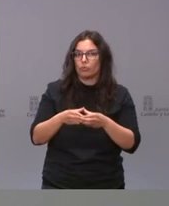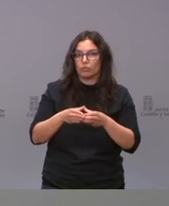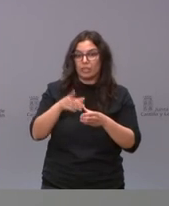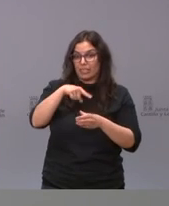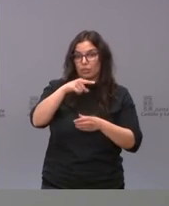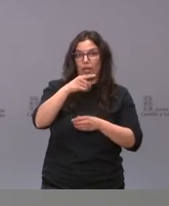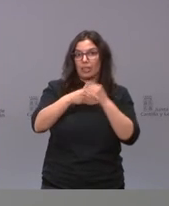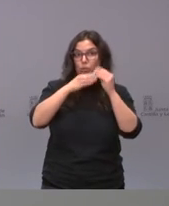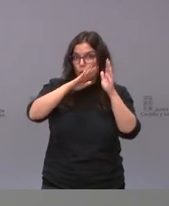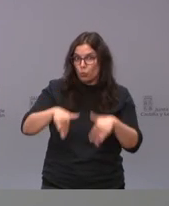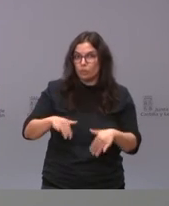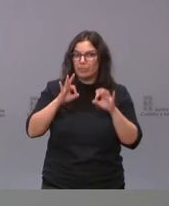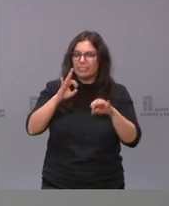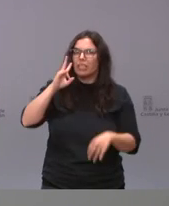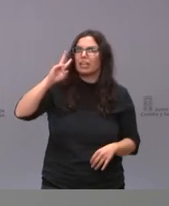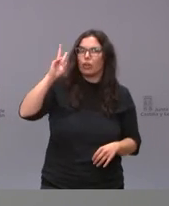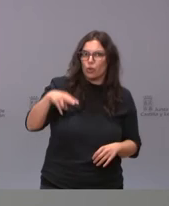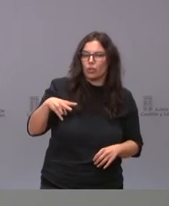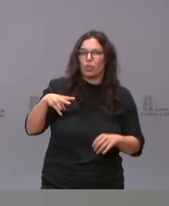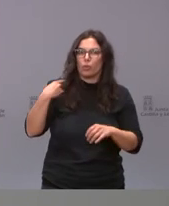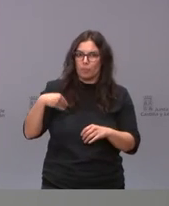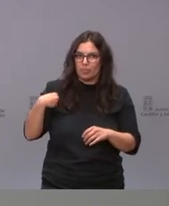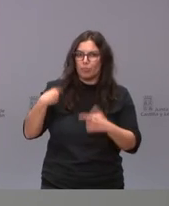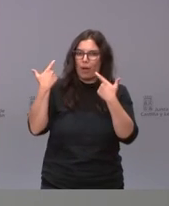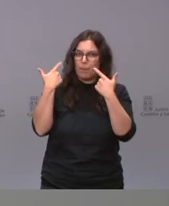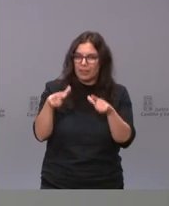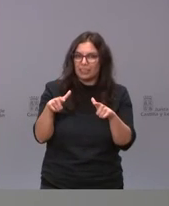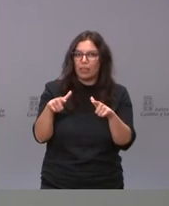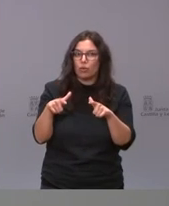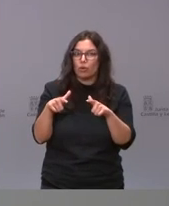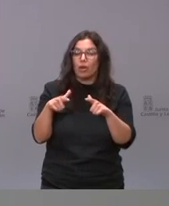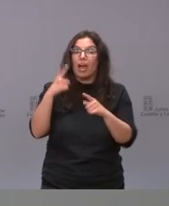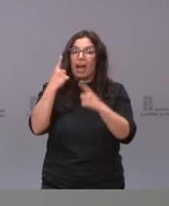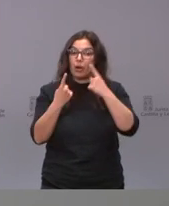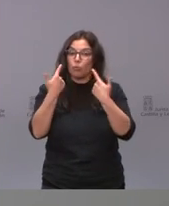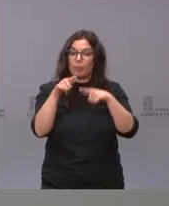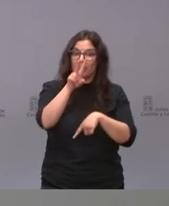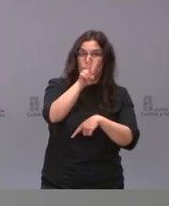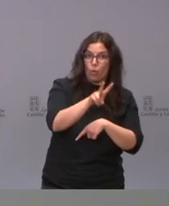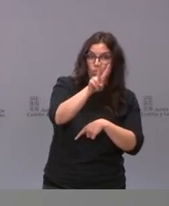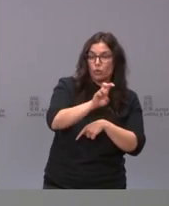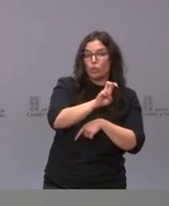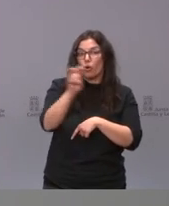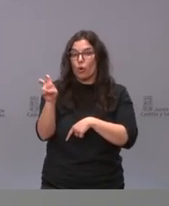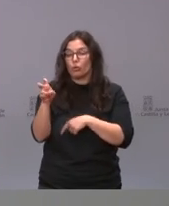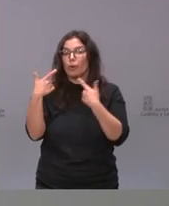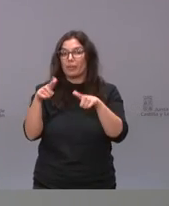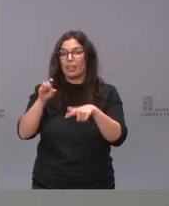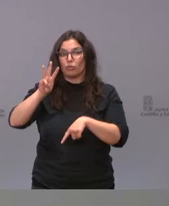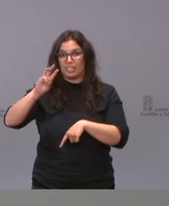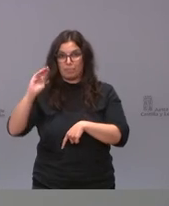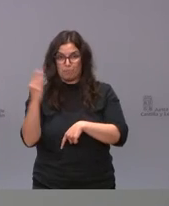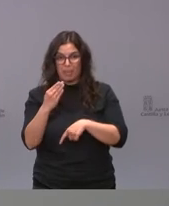últimos y están específicamente reconocidos en el apartado algunos de ellos en el 2 y otros en el 3B por lo tanto